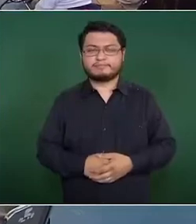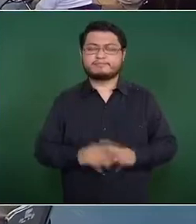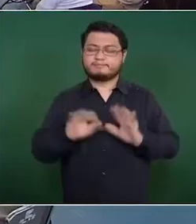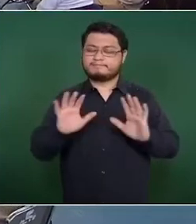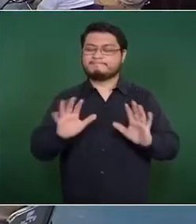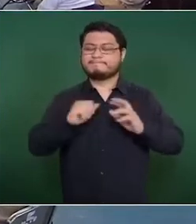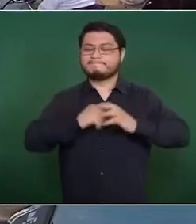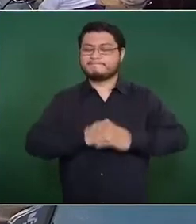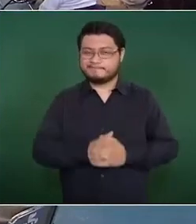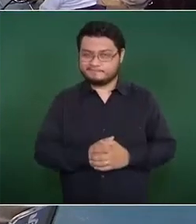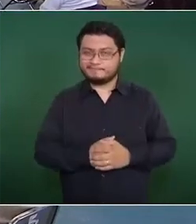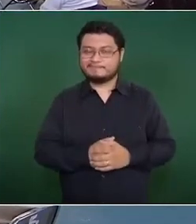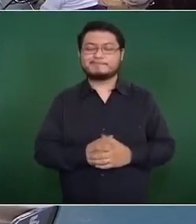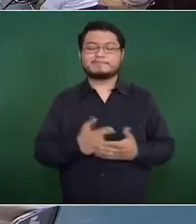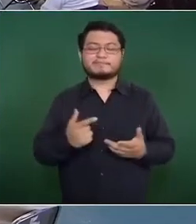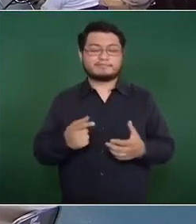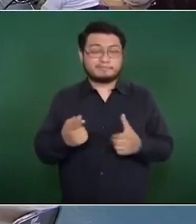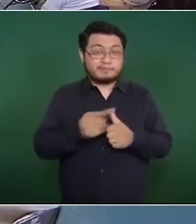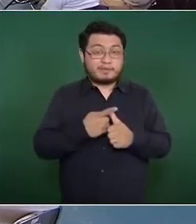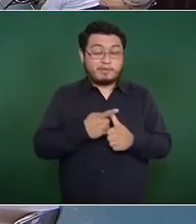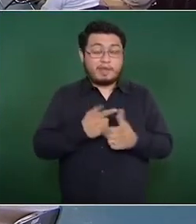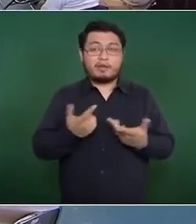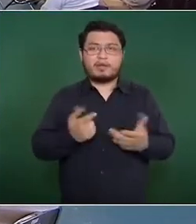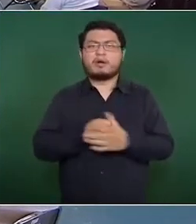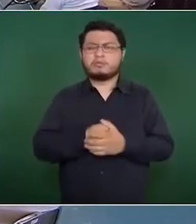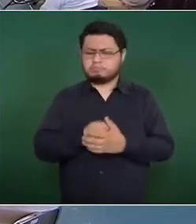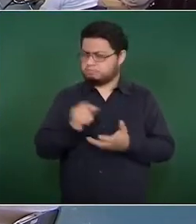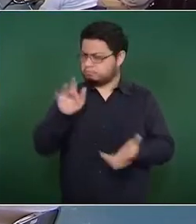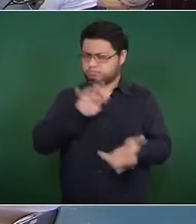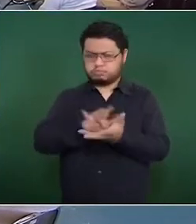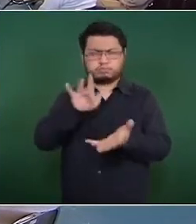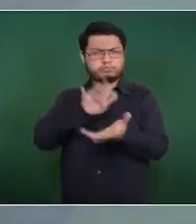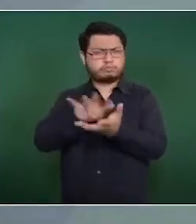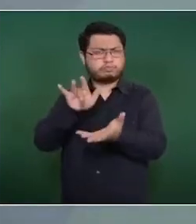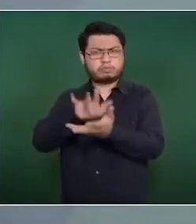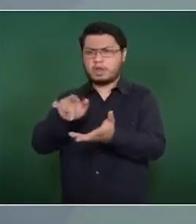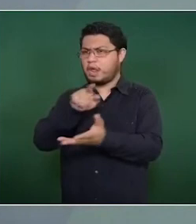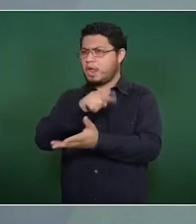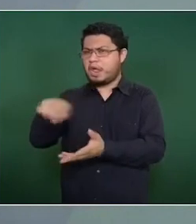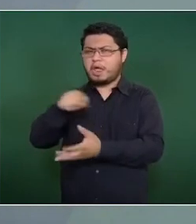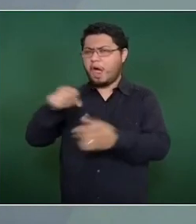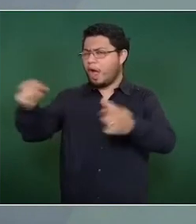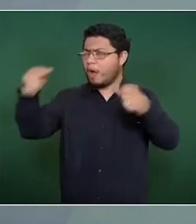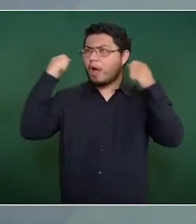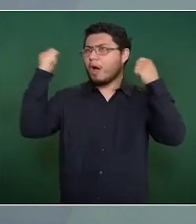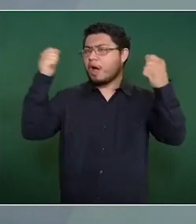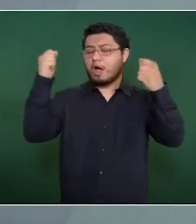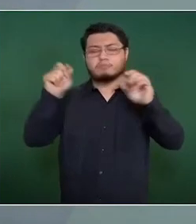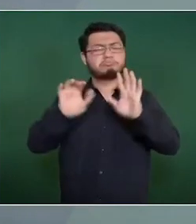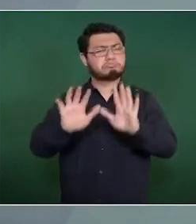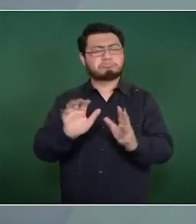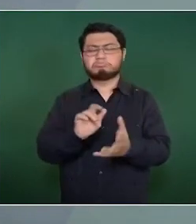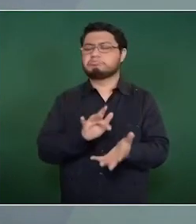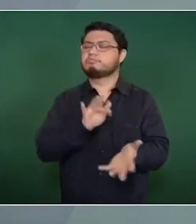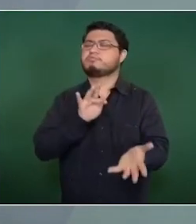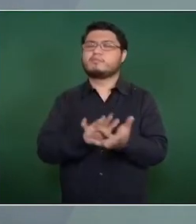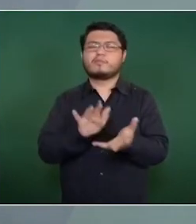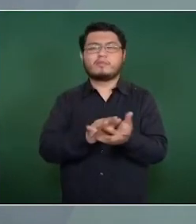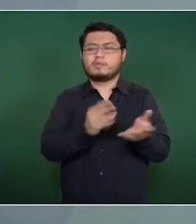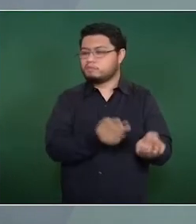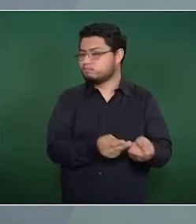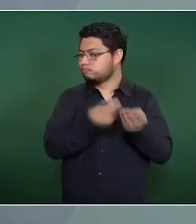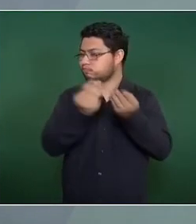Dar todas las facilidades para esta manifestación, si no van al Zócalo